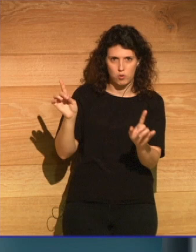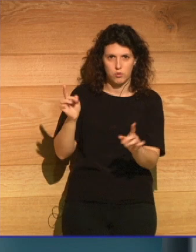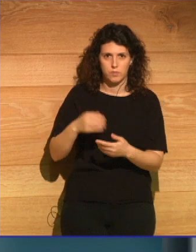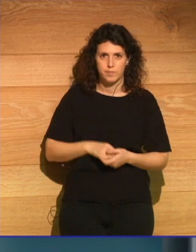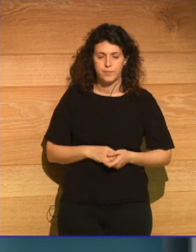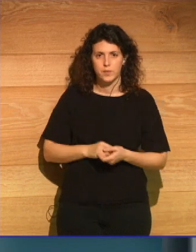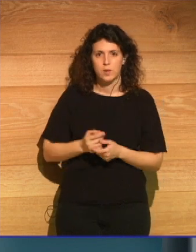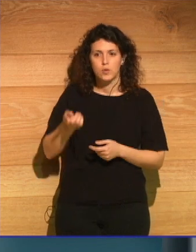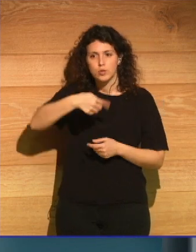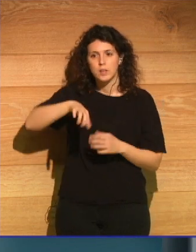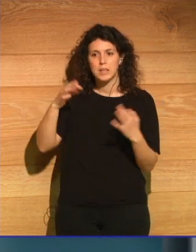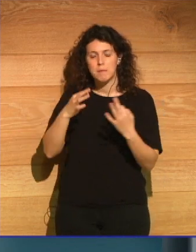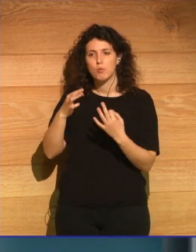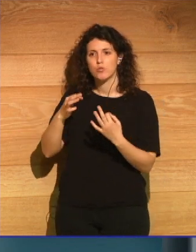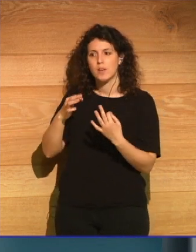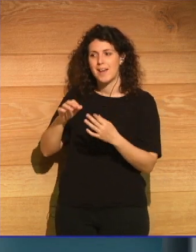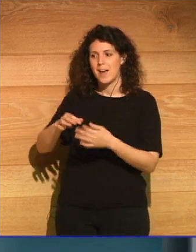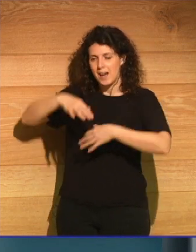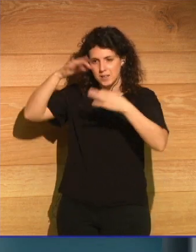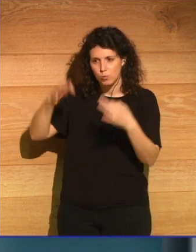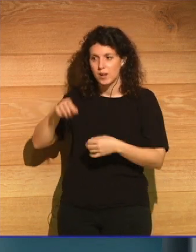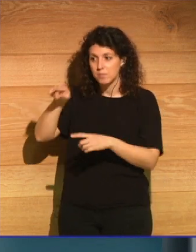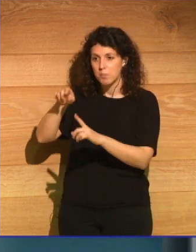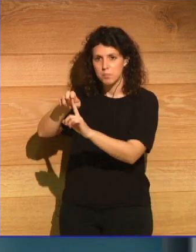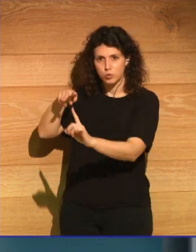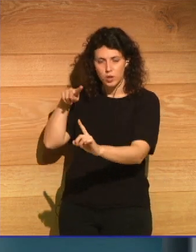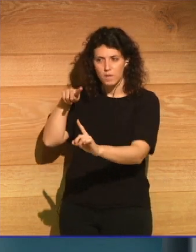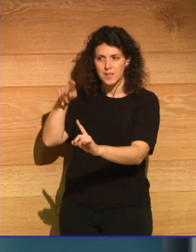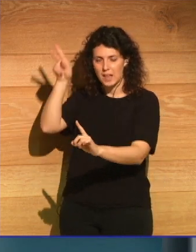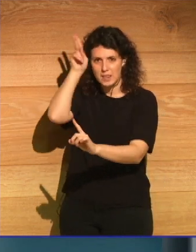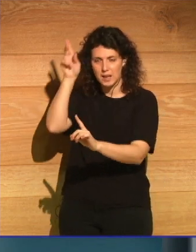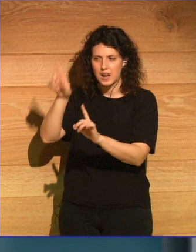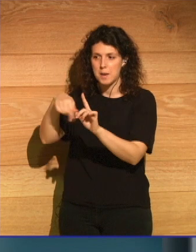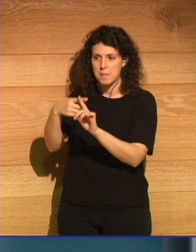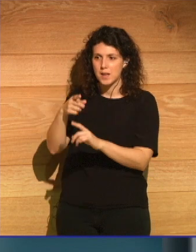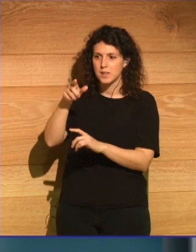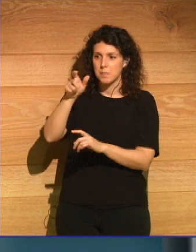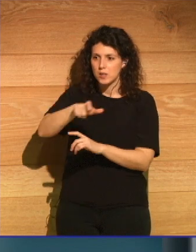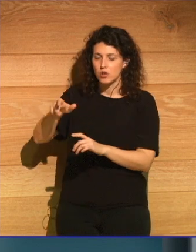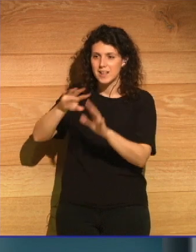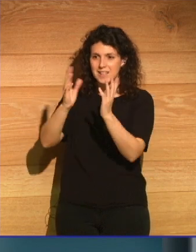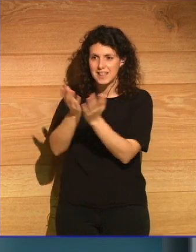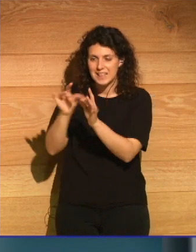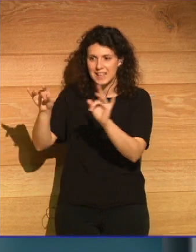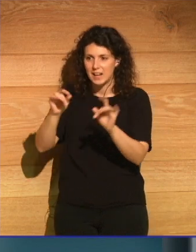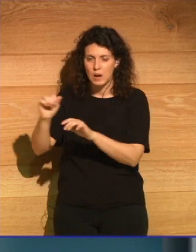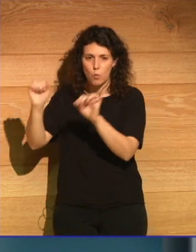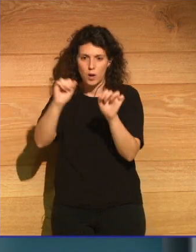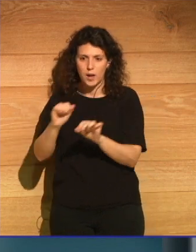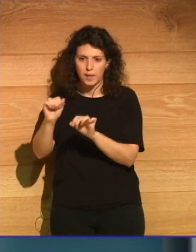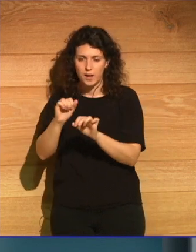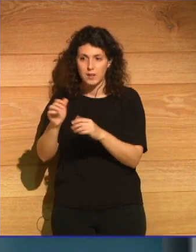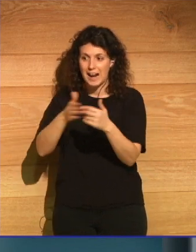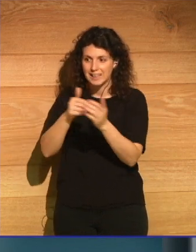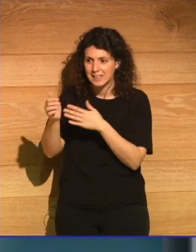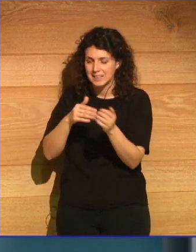su perspectiva, esa perspectiva indígena y de los guardianes de la tierra y de los artistas indígenas,